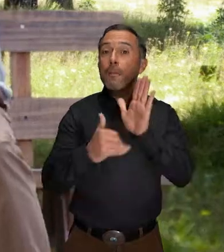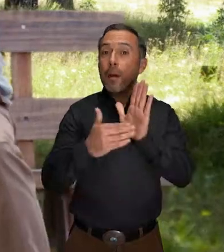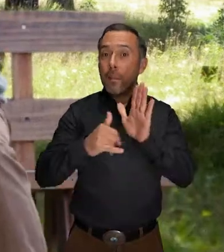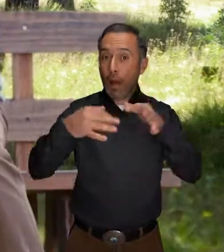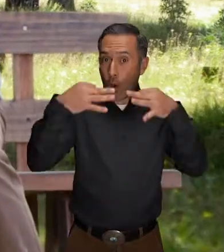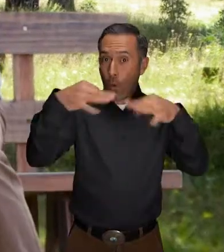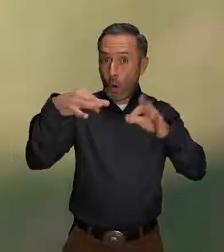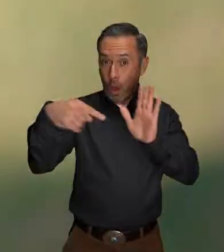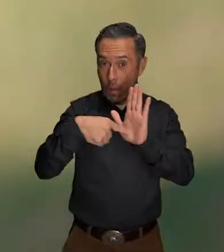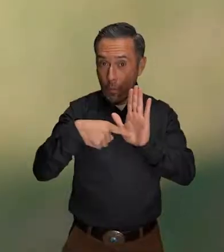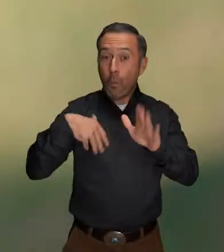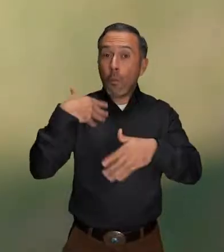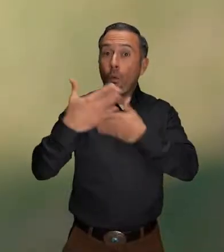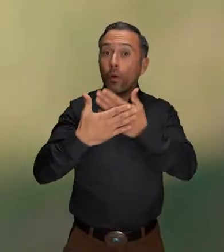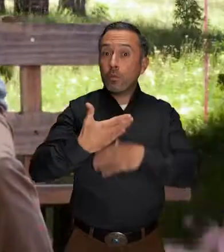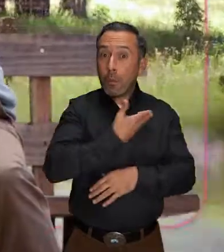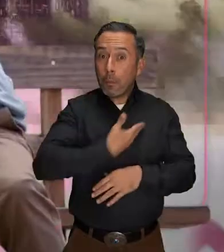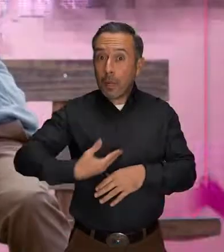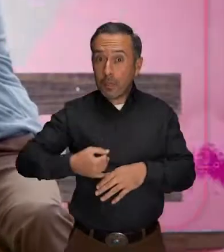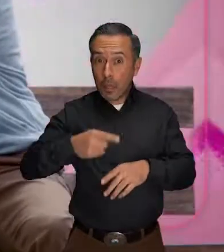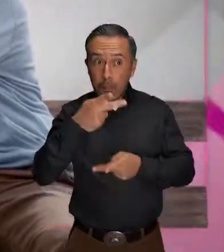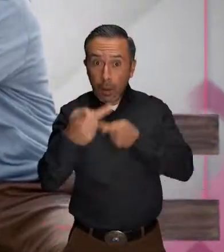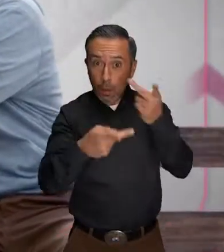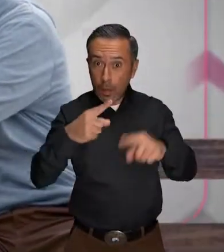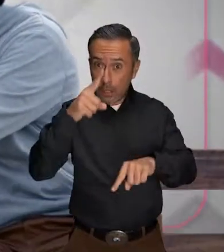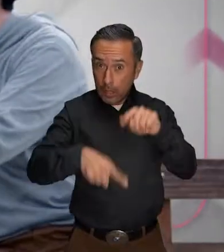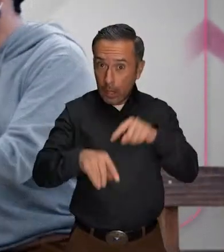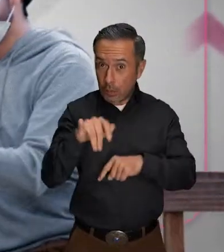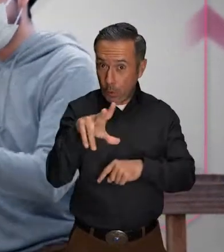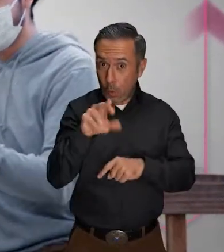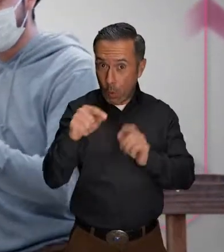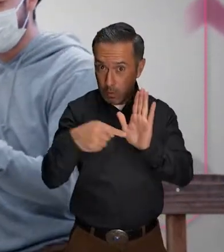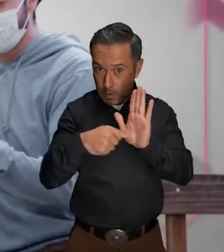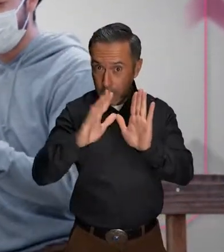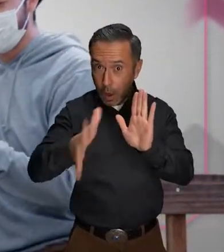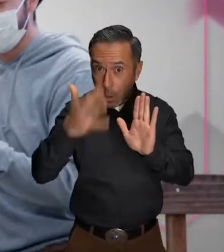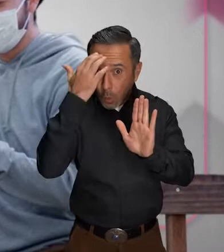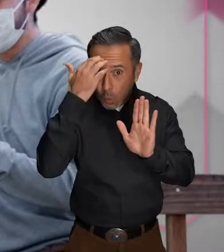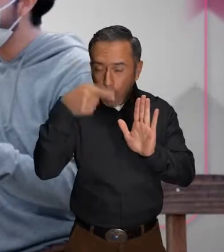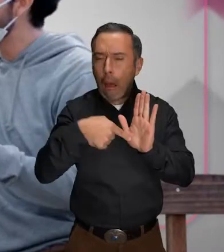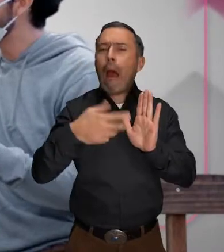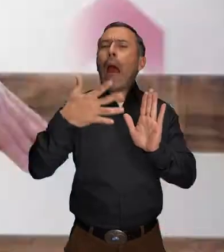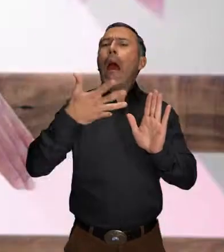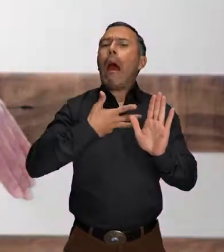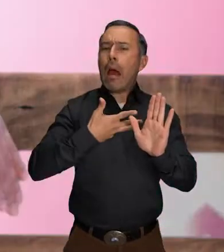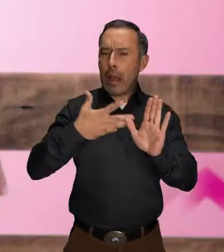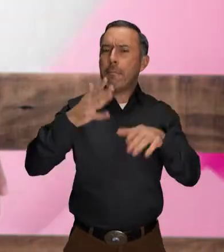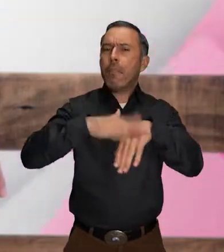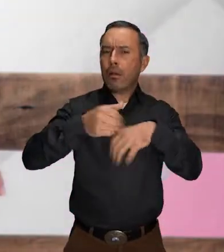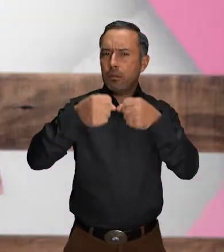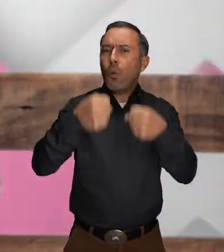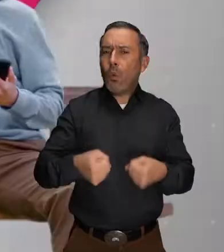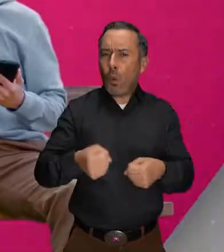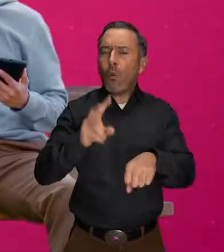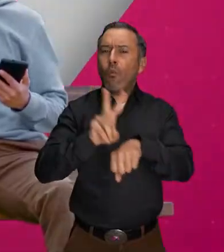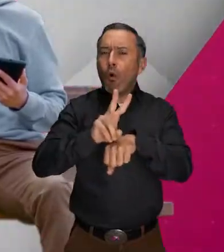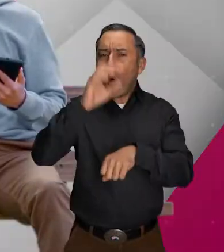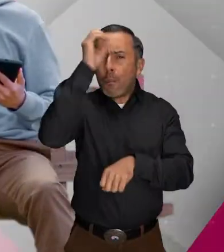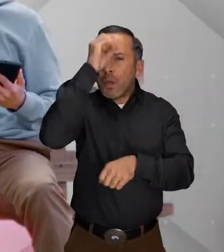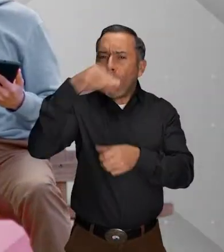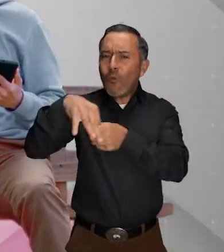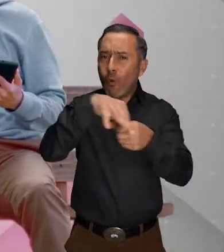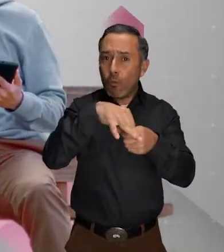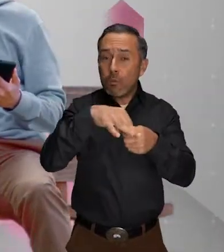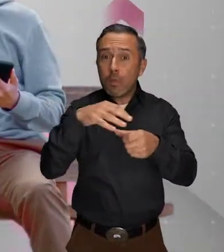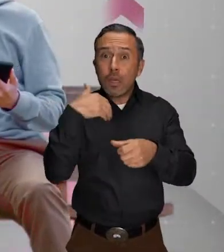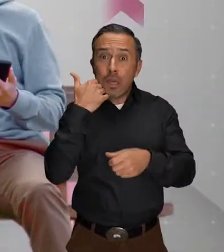¿Ya conoces la papeleta para el proceso de revocación de mandato? Sí, contiene estrictas medidas de seguridad para proteger nuestra opinión. Si quieres